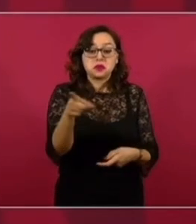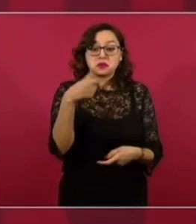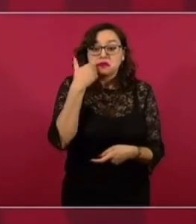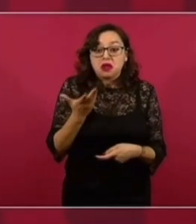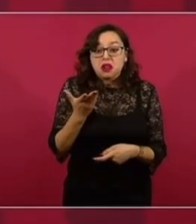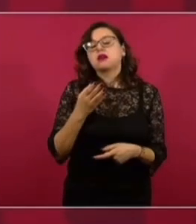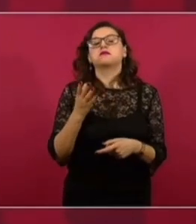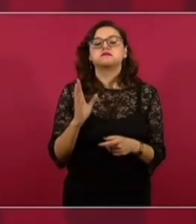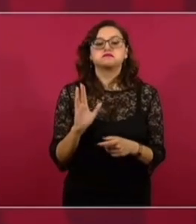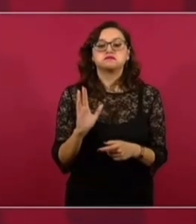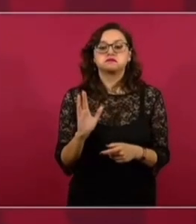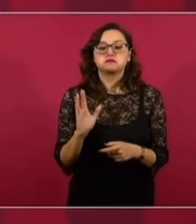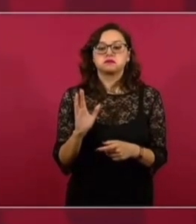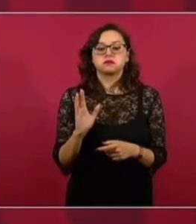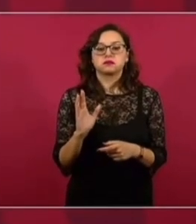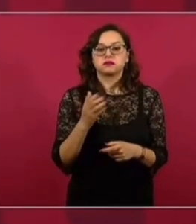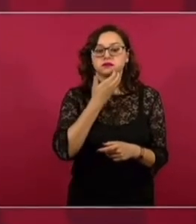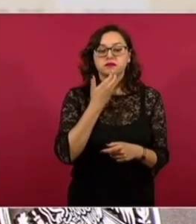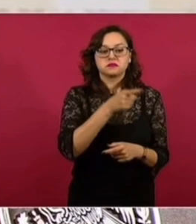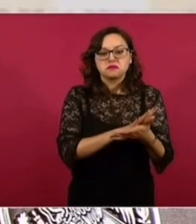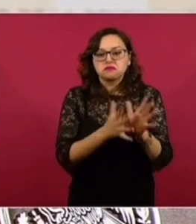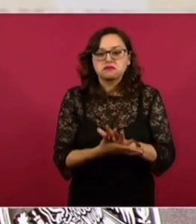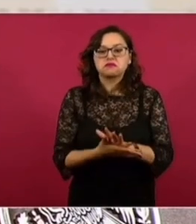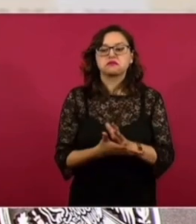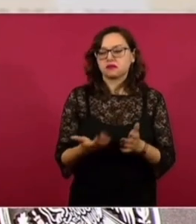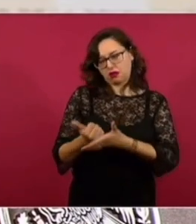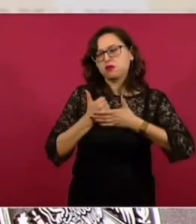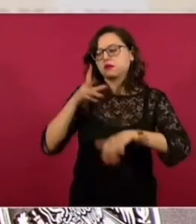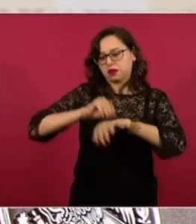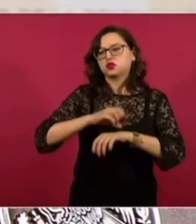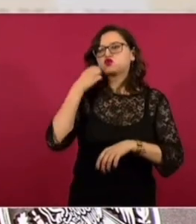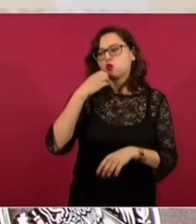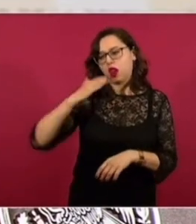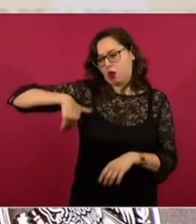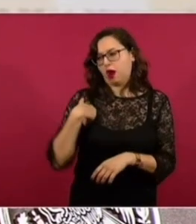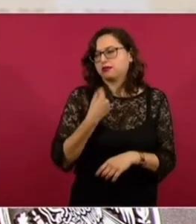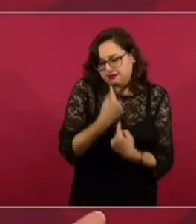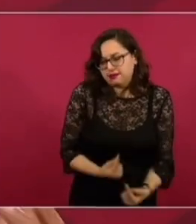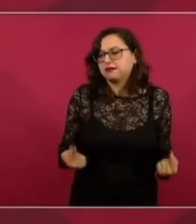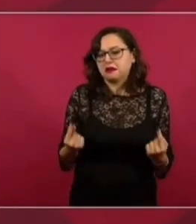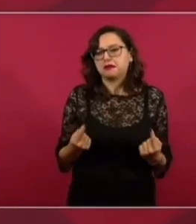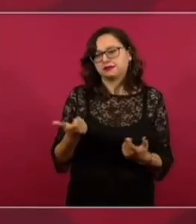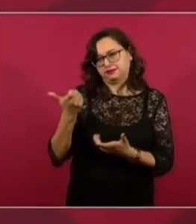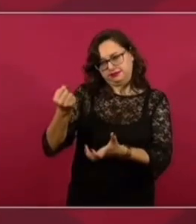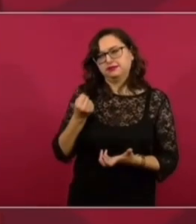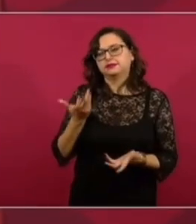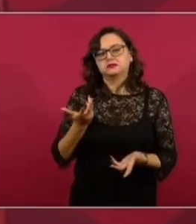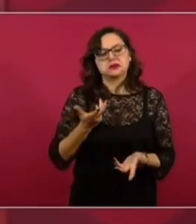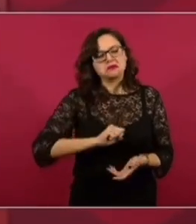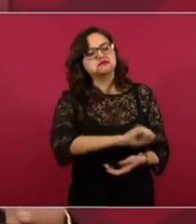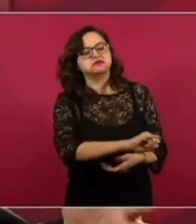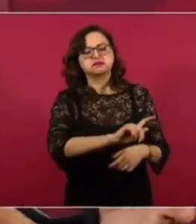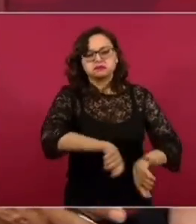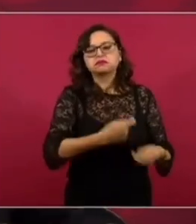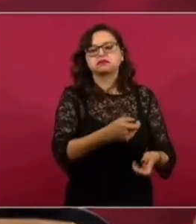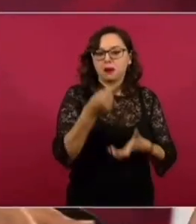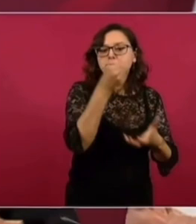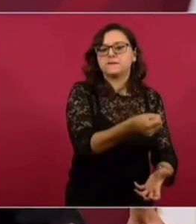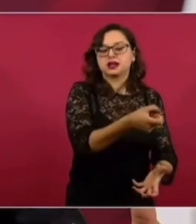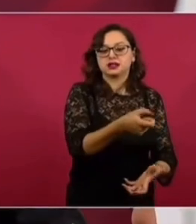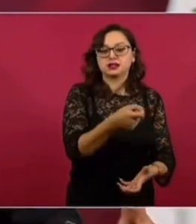tenía una palanca para recibir un dinero del gobierno y